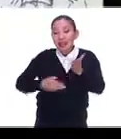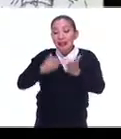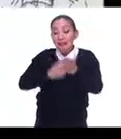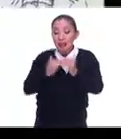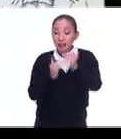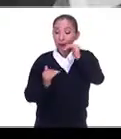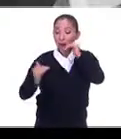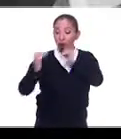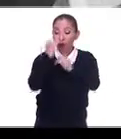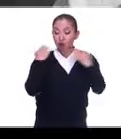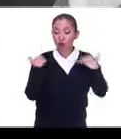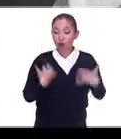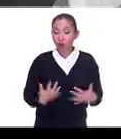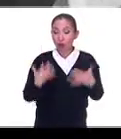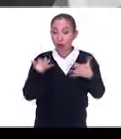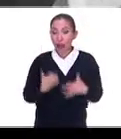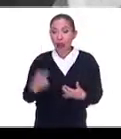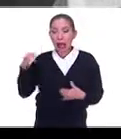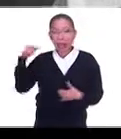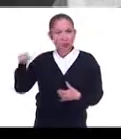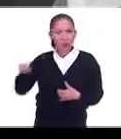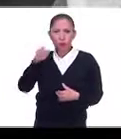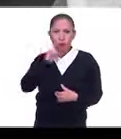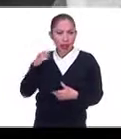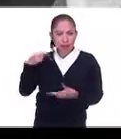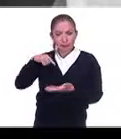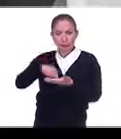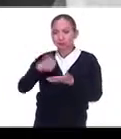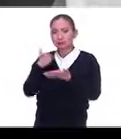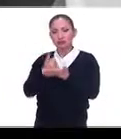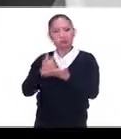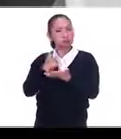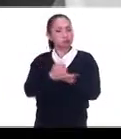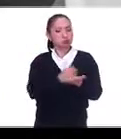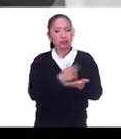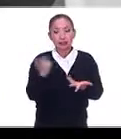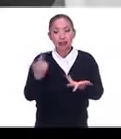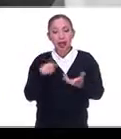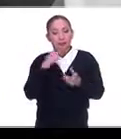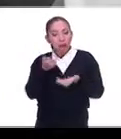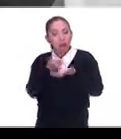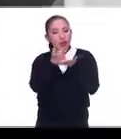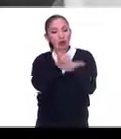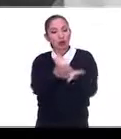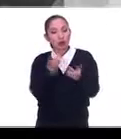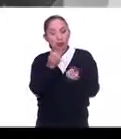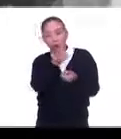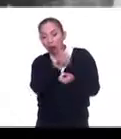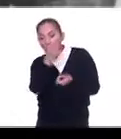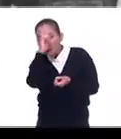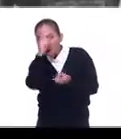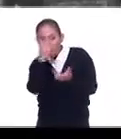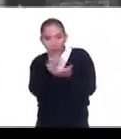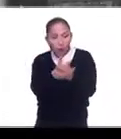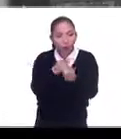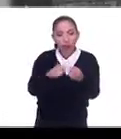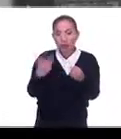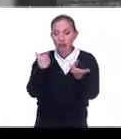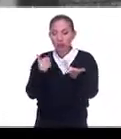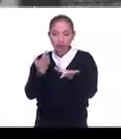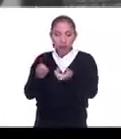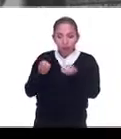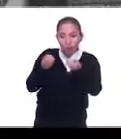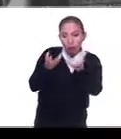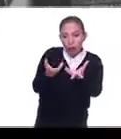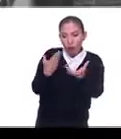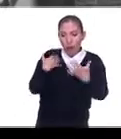alta costura de Palacio. Ella estaba ahí y vistió, asesoró y vistió